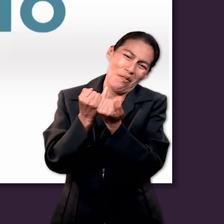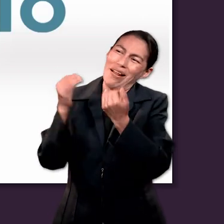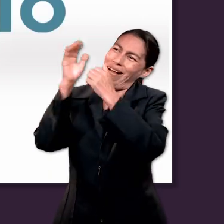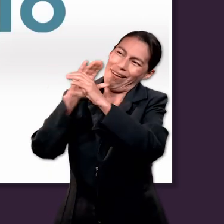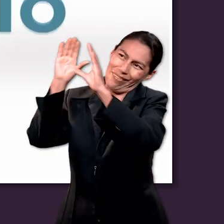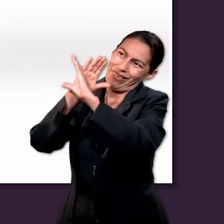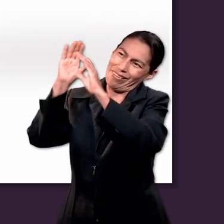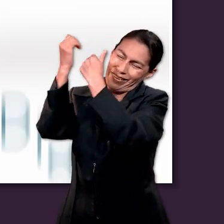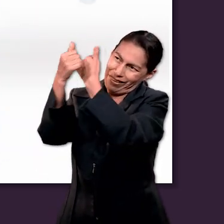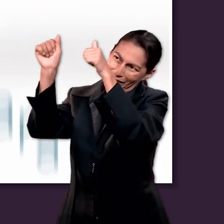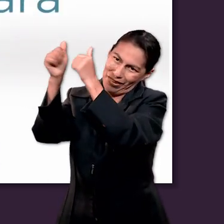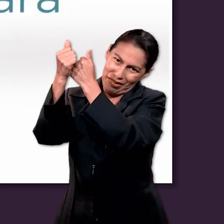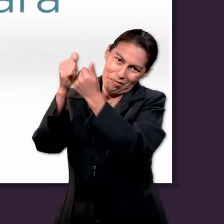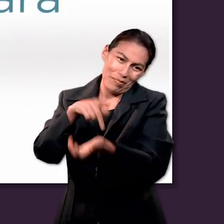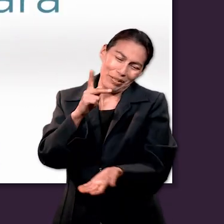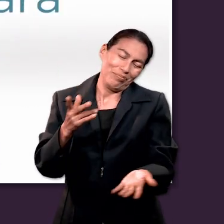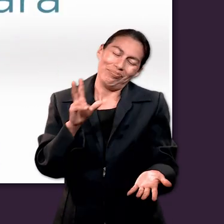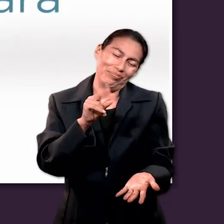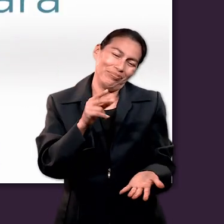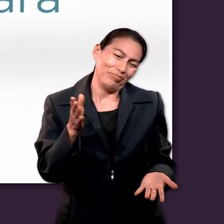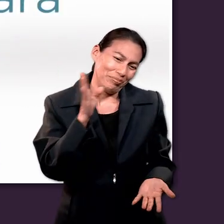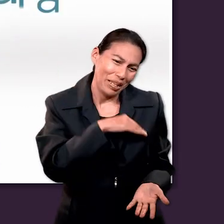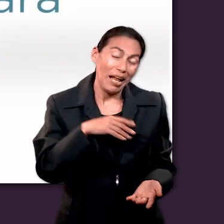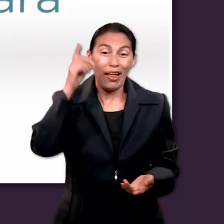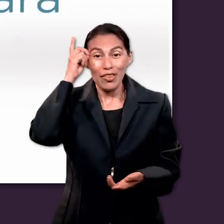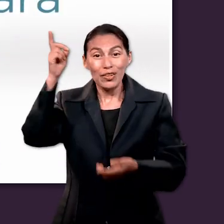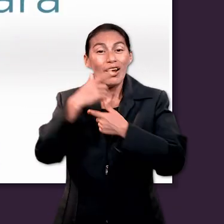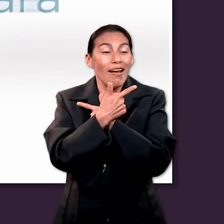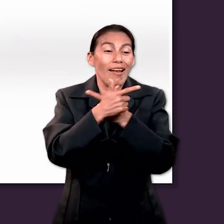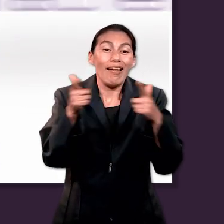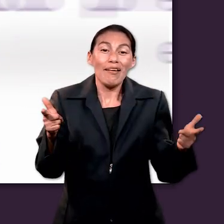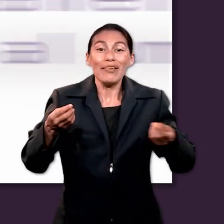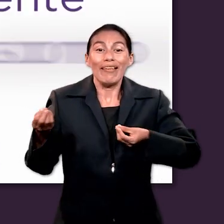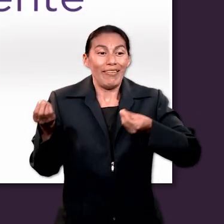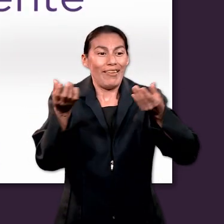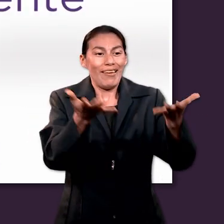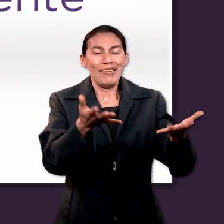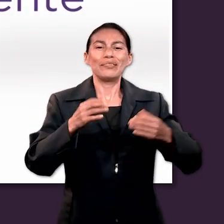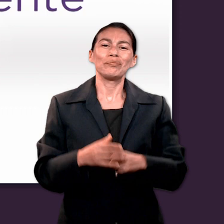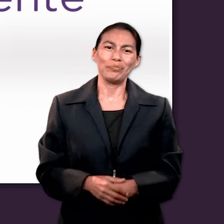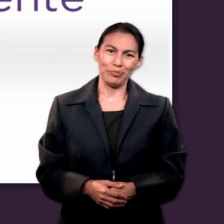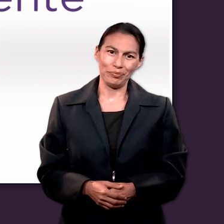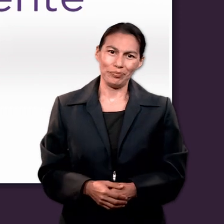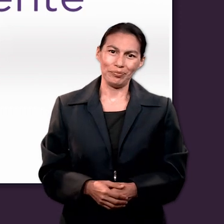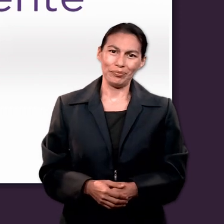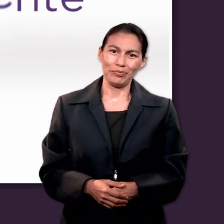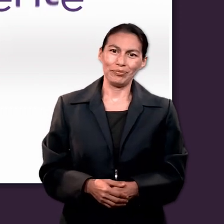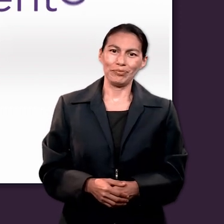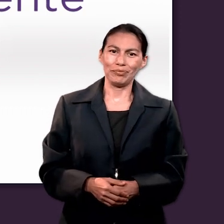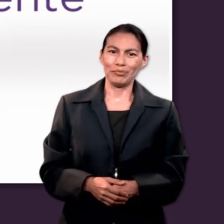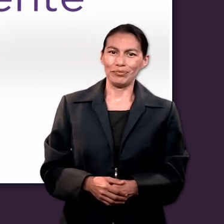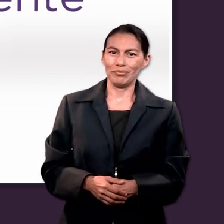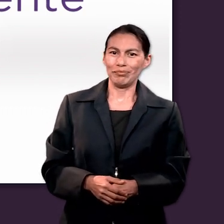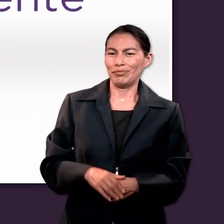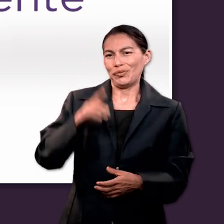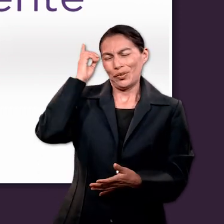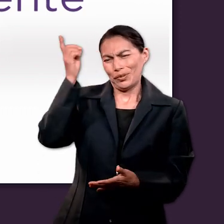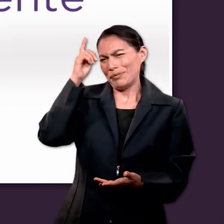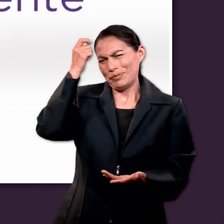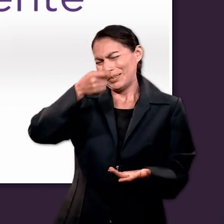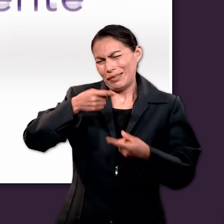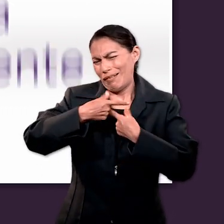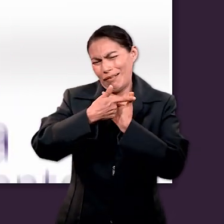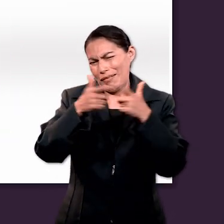Al contrario, si fuera cierto que Dios nos predestina para alabarlo, el mundo estaría haciendo precisamente eso al